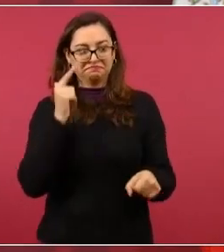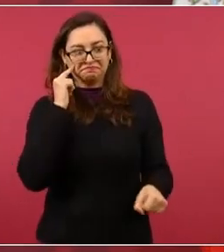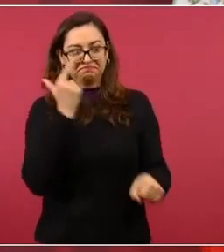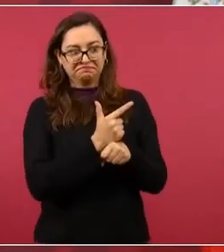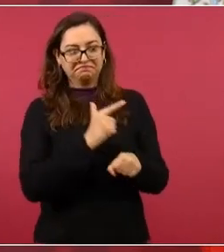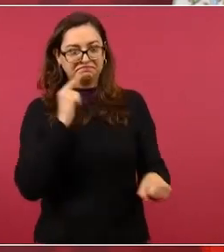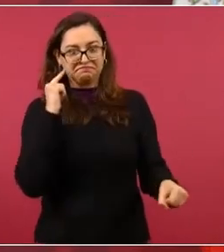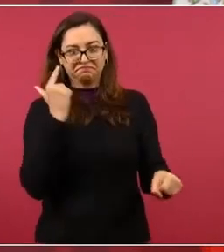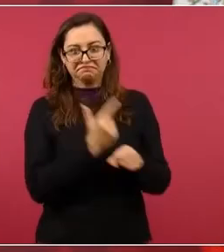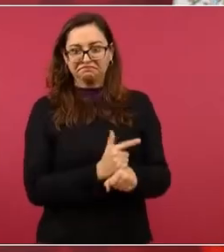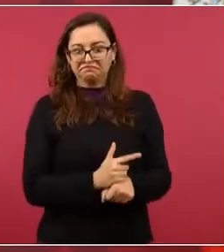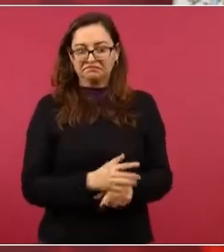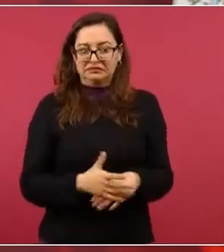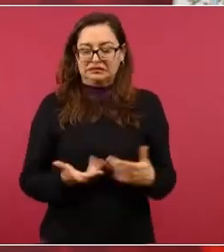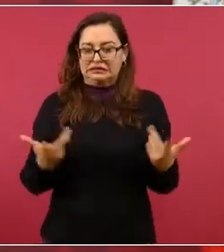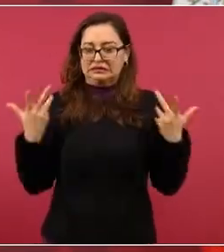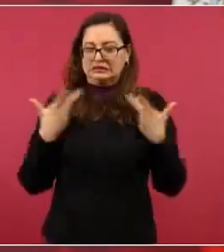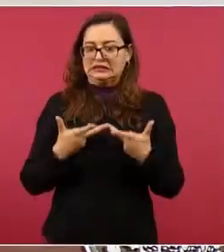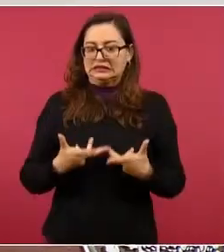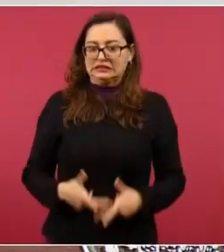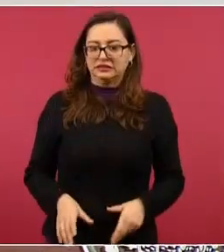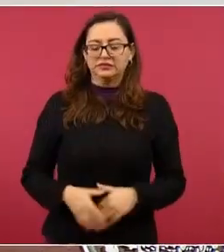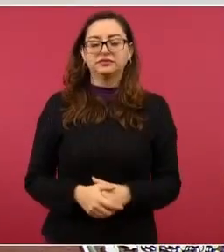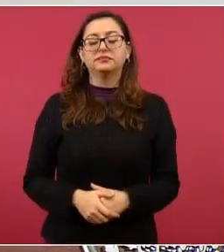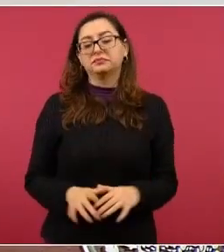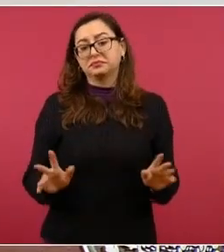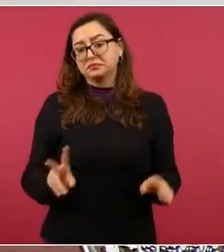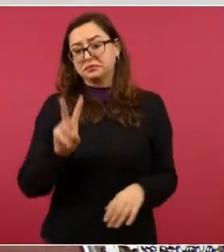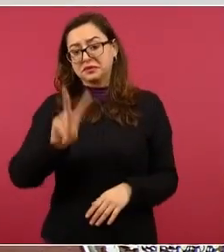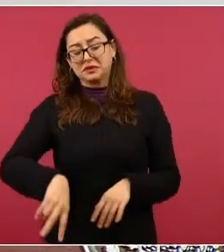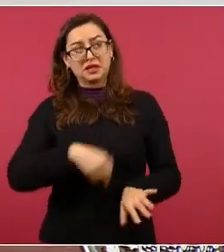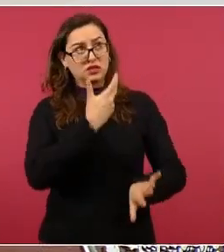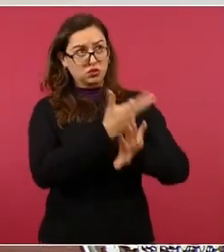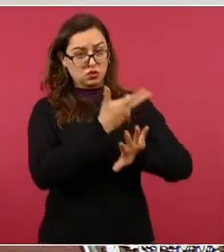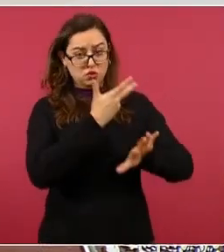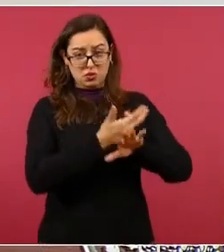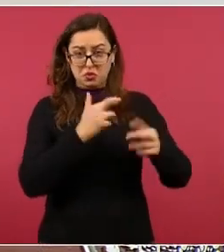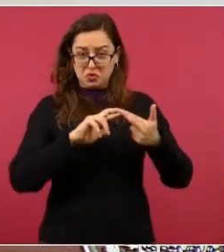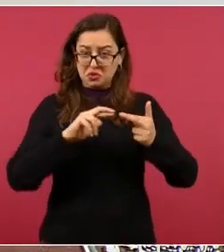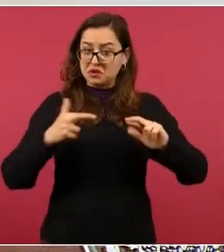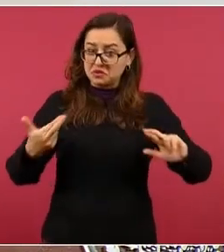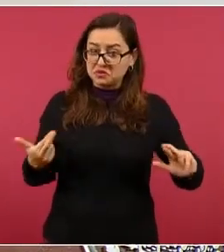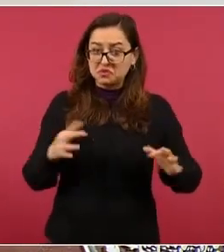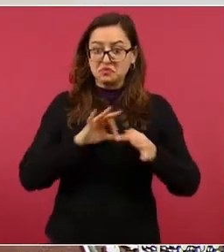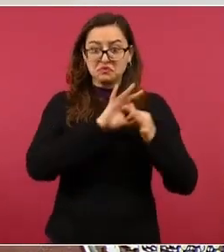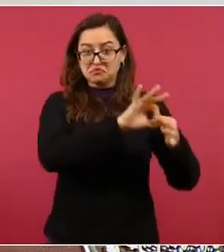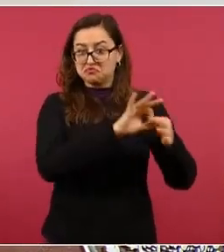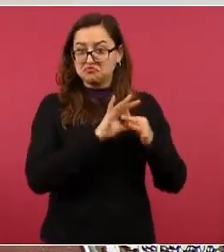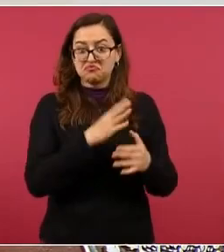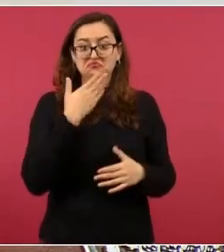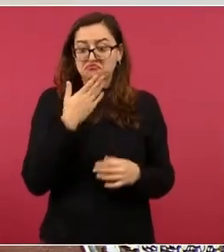Entonces, vamos muy bien. Esa relación con Estados Unidos nos ha ayudado bastante.